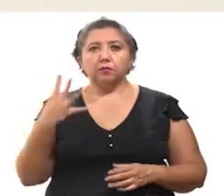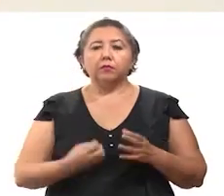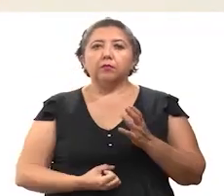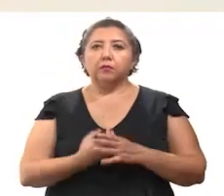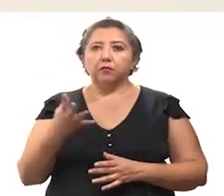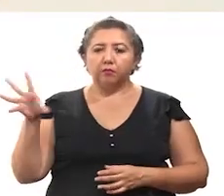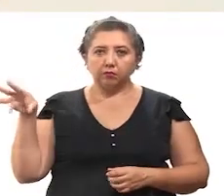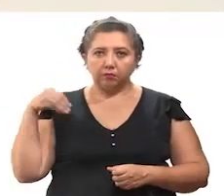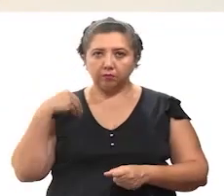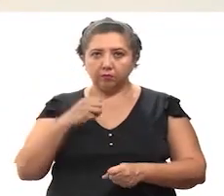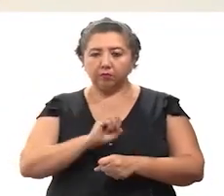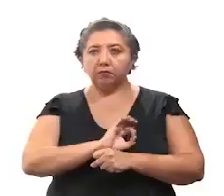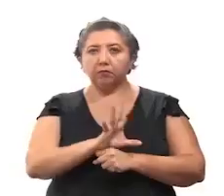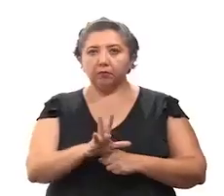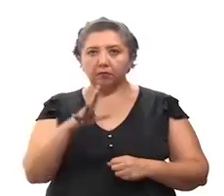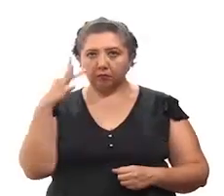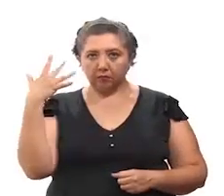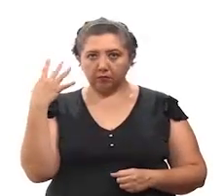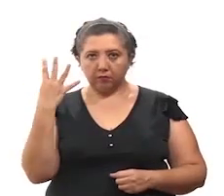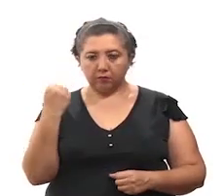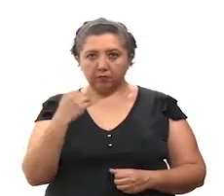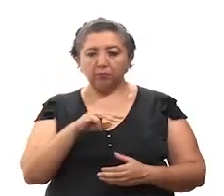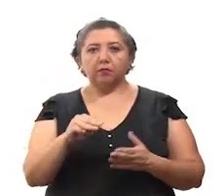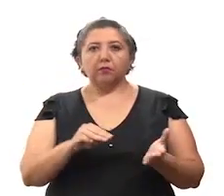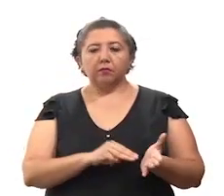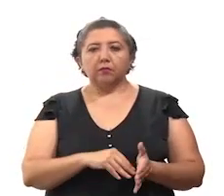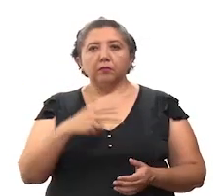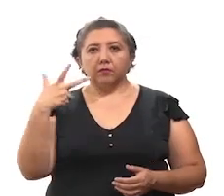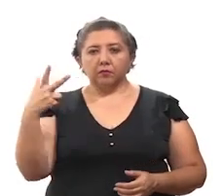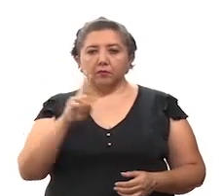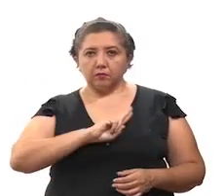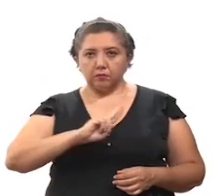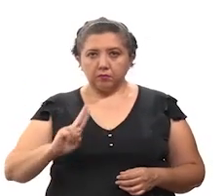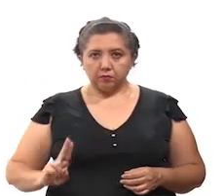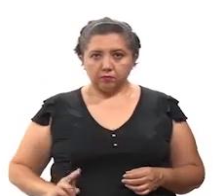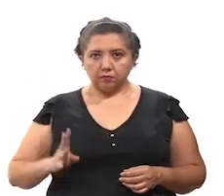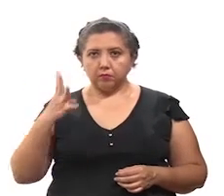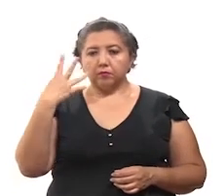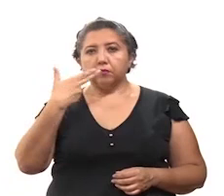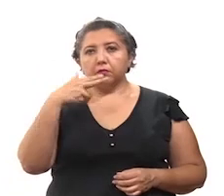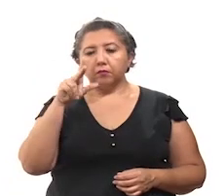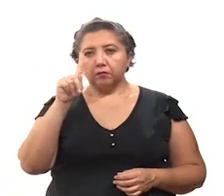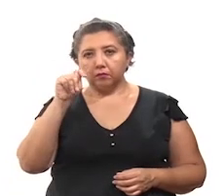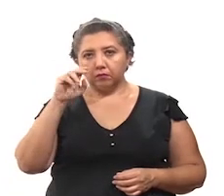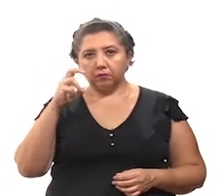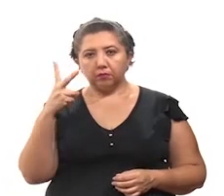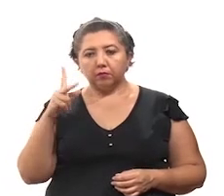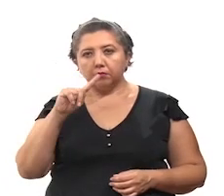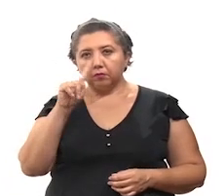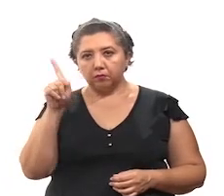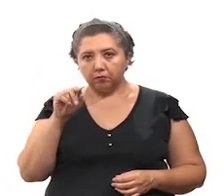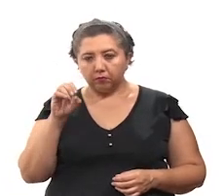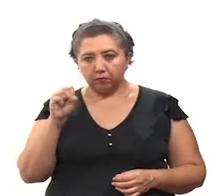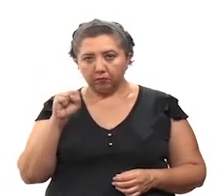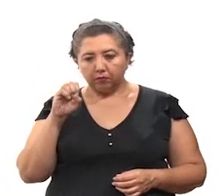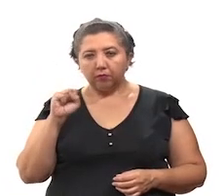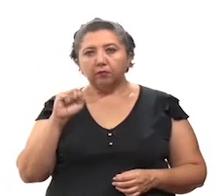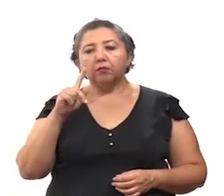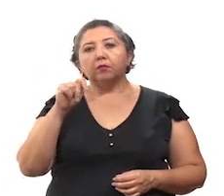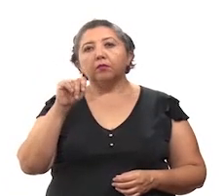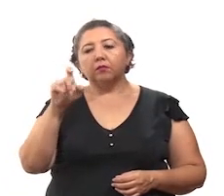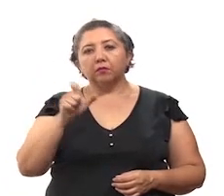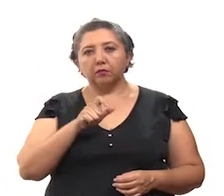nuevos contagios de coronavirus. 59 en Mérida, 8 en Humán, 4 en Junucma, 2 en Buxotz, Mascanú,